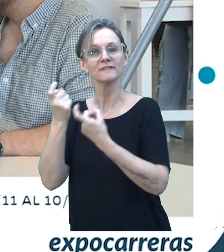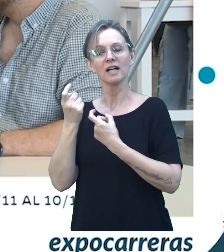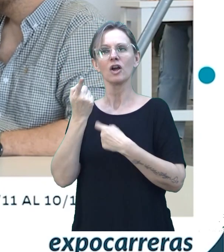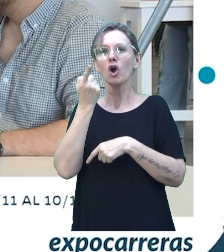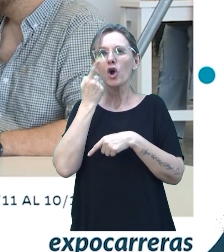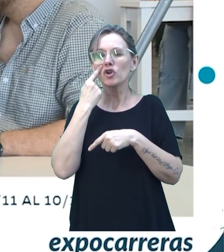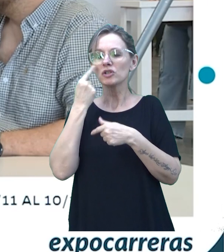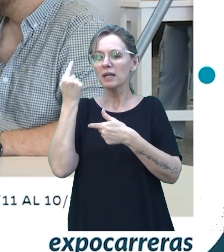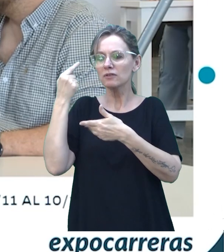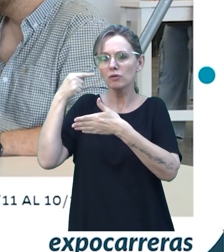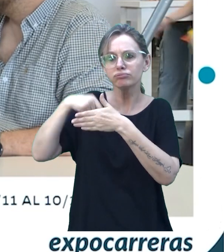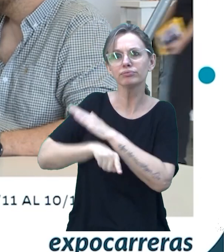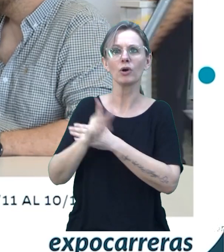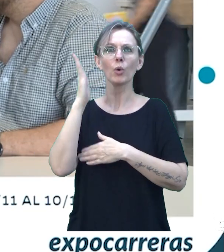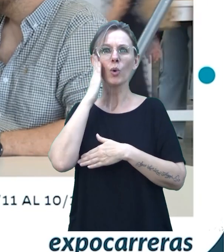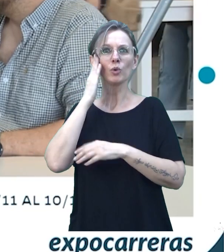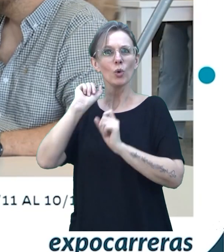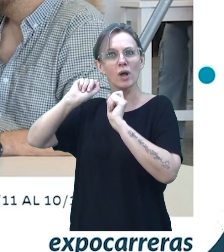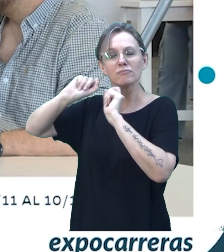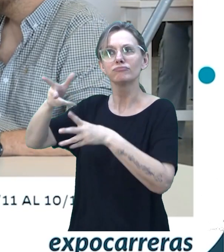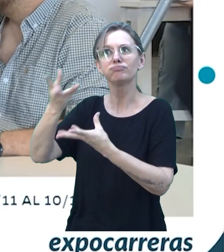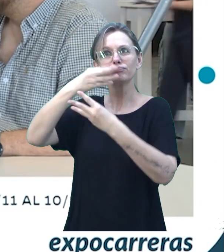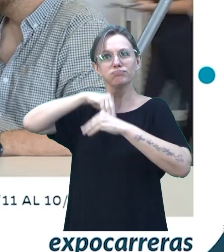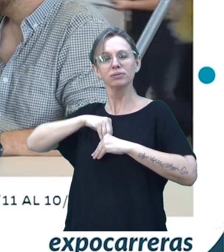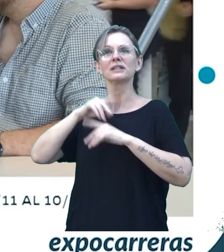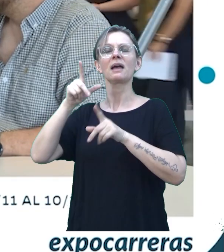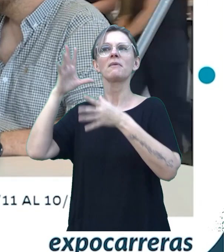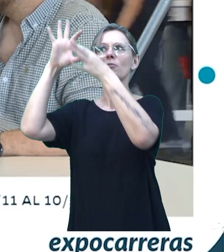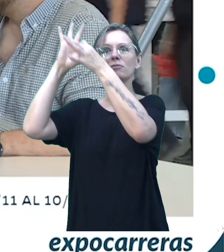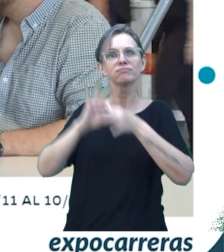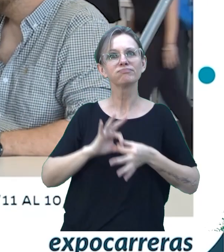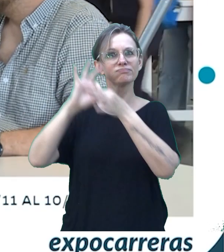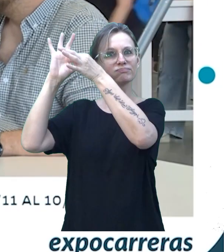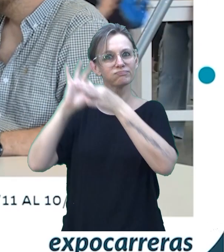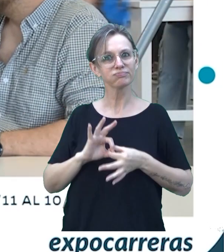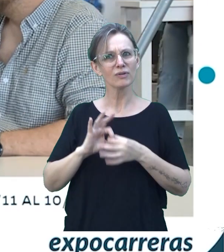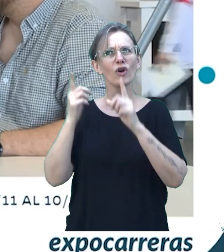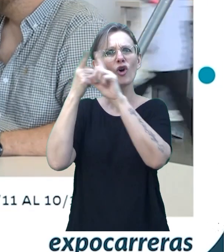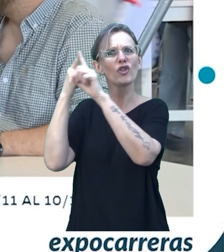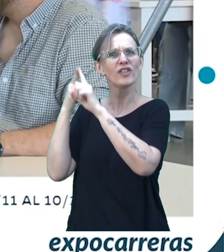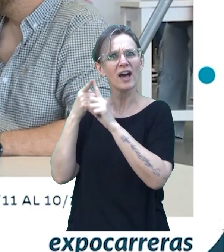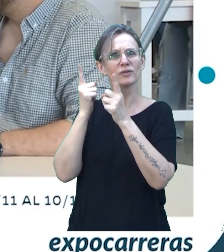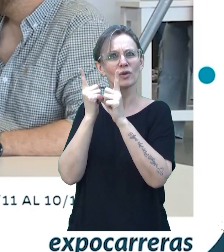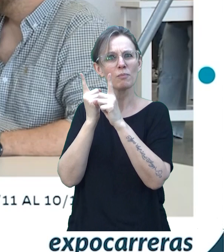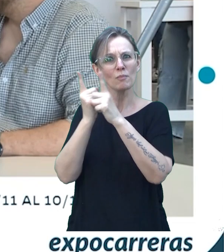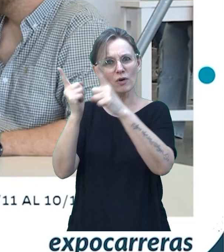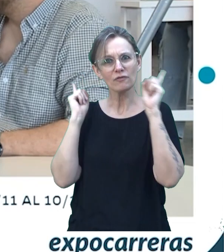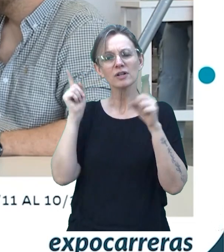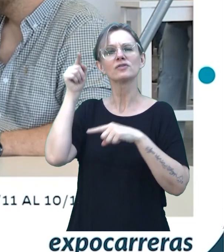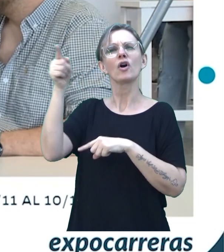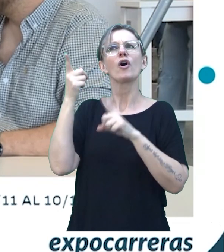la cultura brasilera, sino que también extender mis lazos académicos. Quedé en contacto con muchos profesores que ellos estuvieron